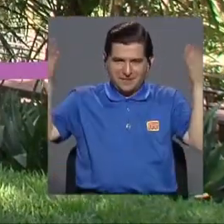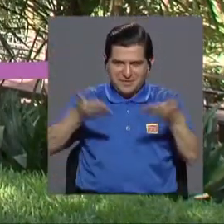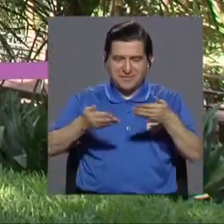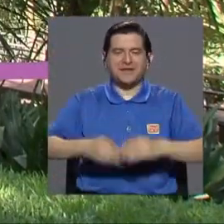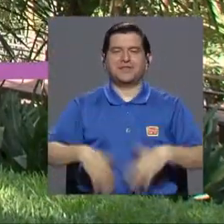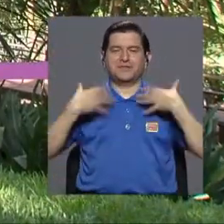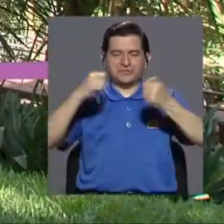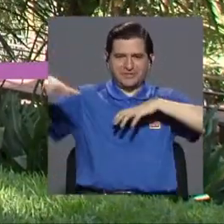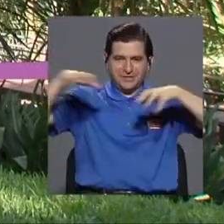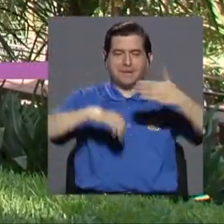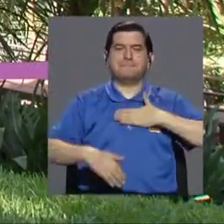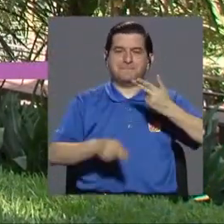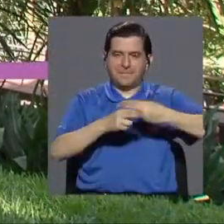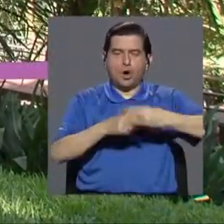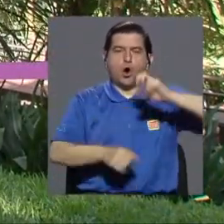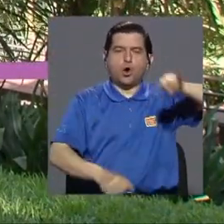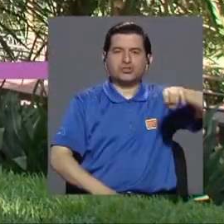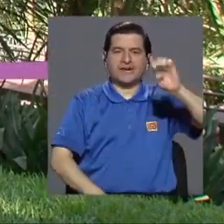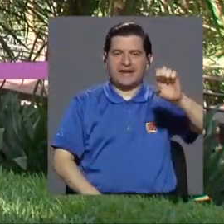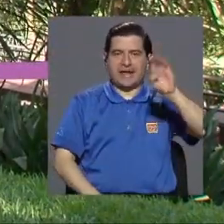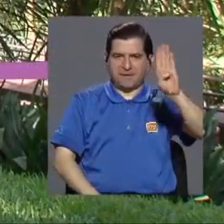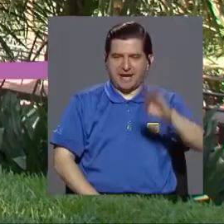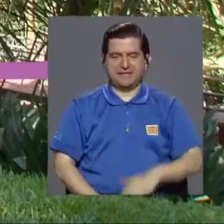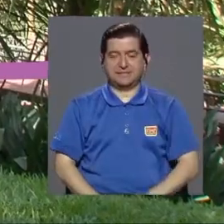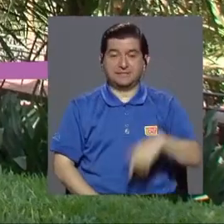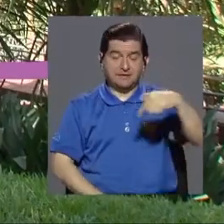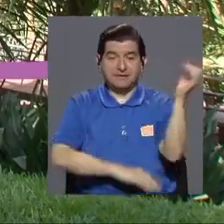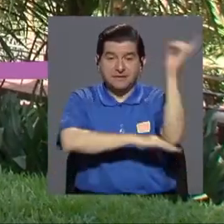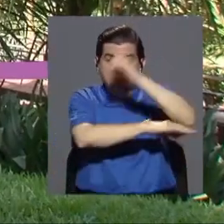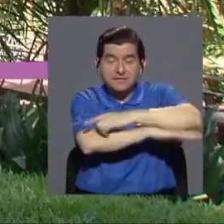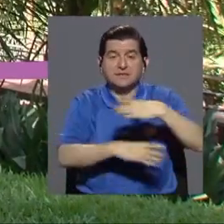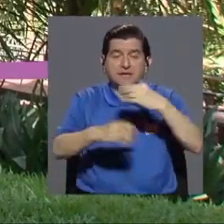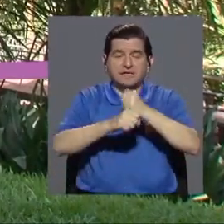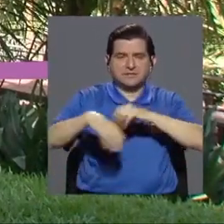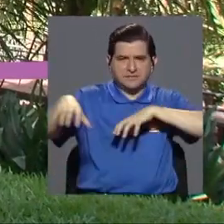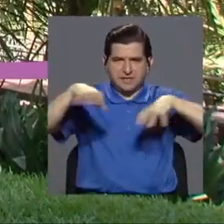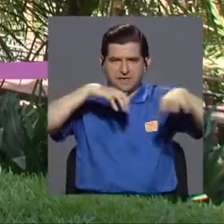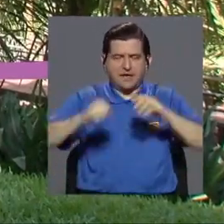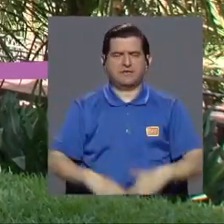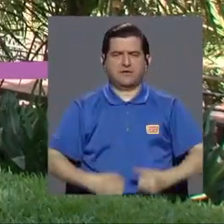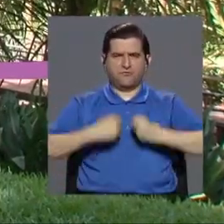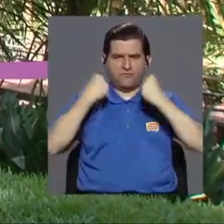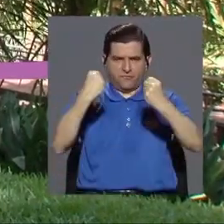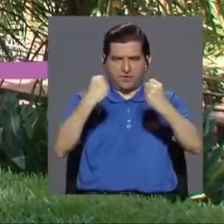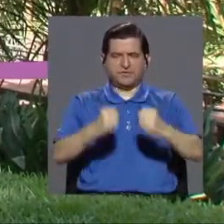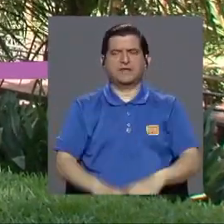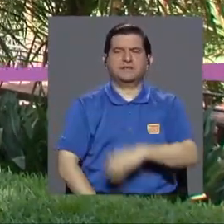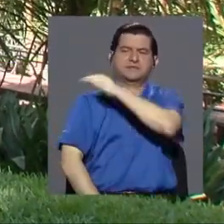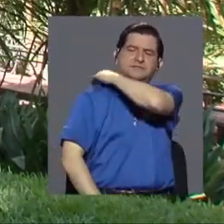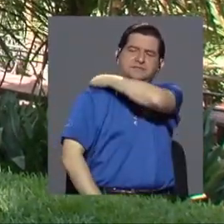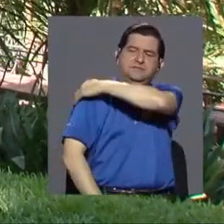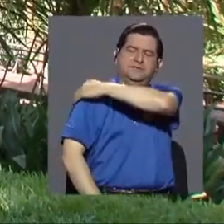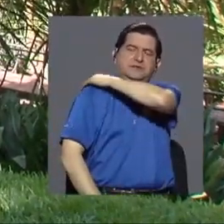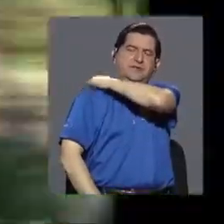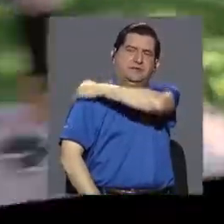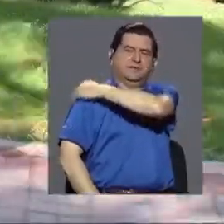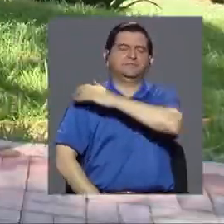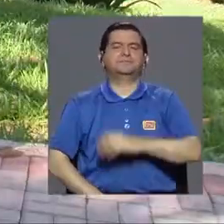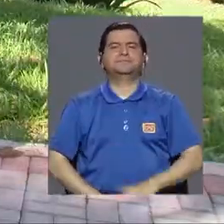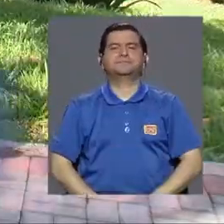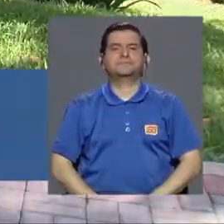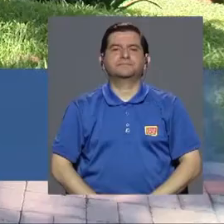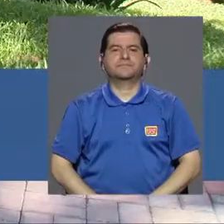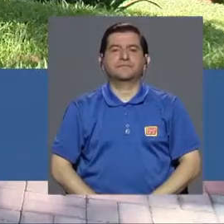bienvenidos a salud movimiento mi nombre es jose enrique burenes y el día de hoy vamos a realizar ejercicios para fortalecer la parte anterior del hombro